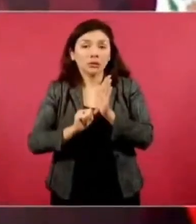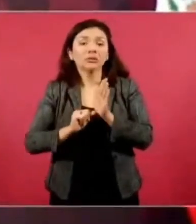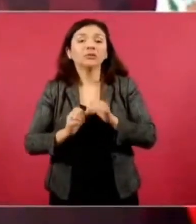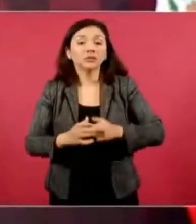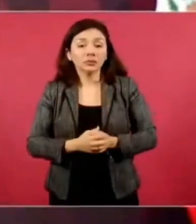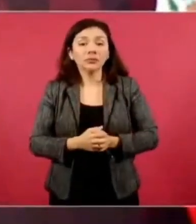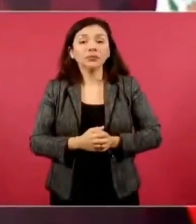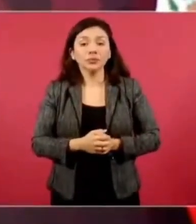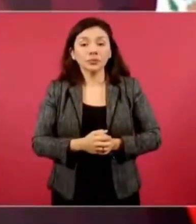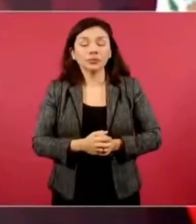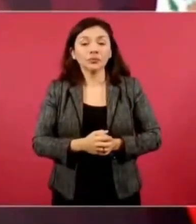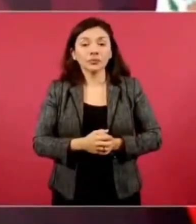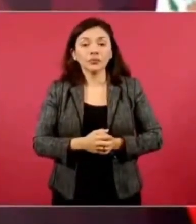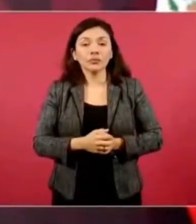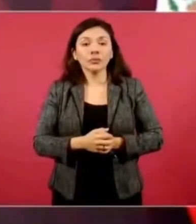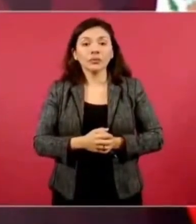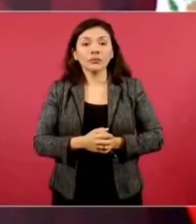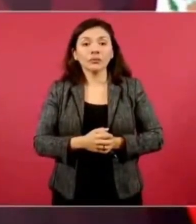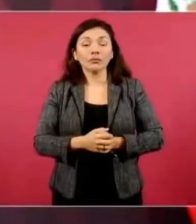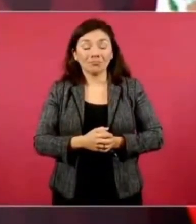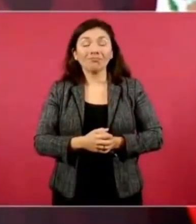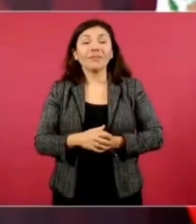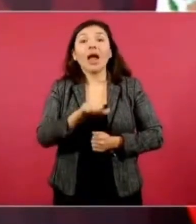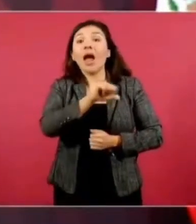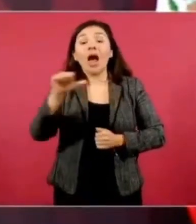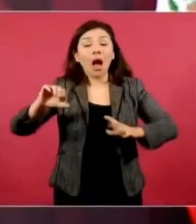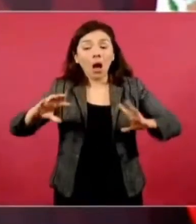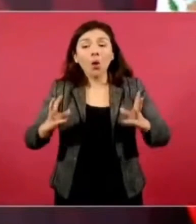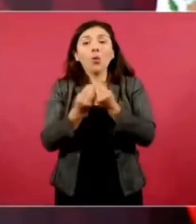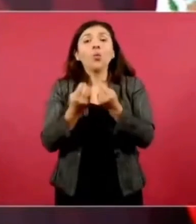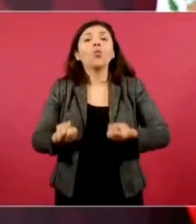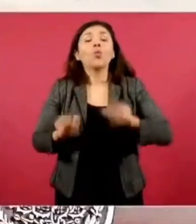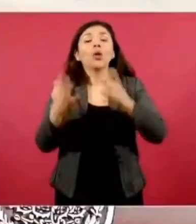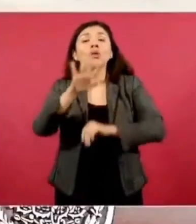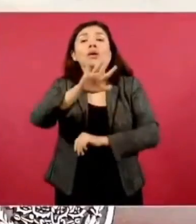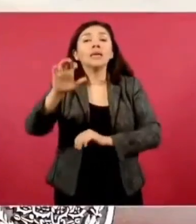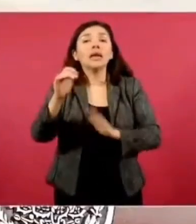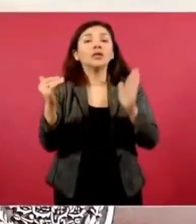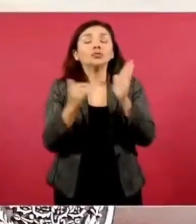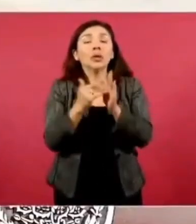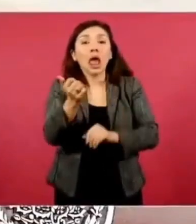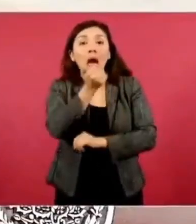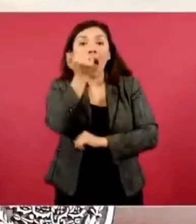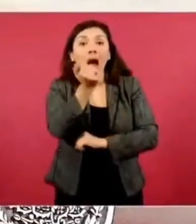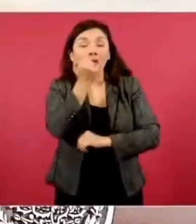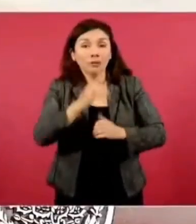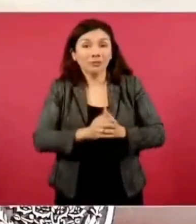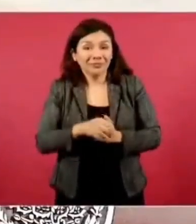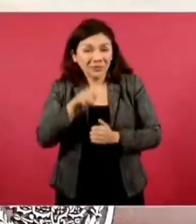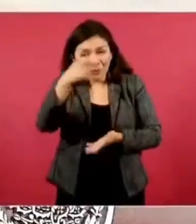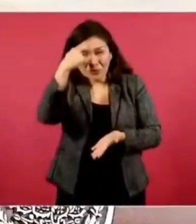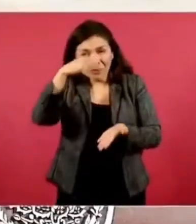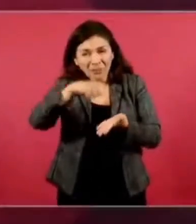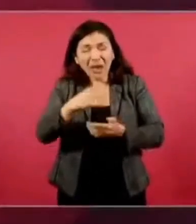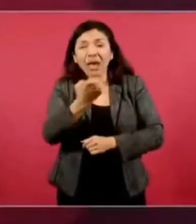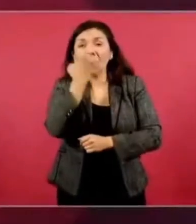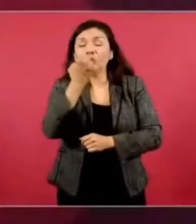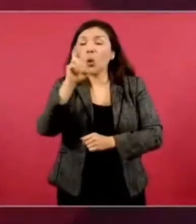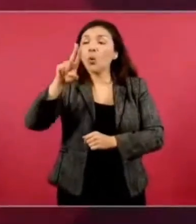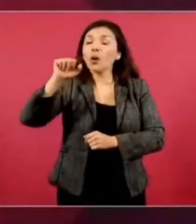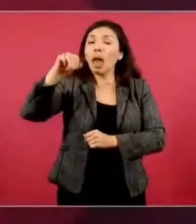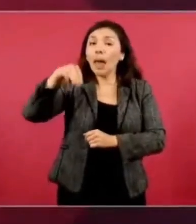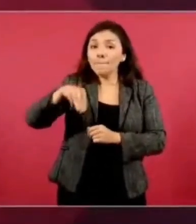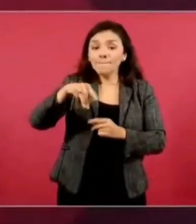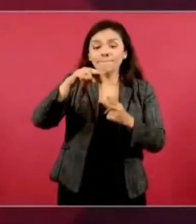500 mil. Imaginen que es la UNAM y el